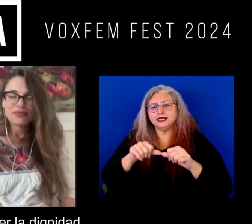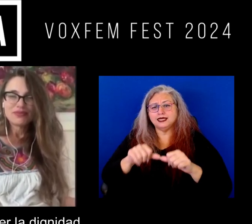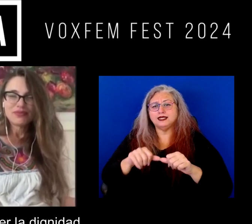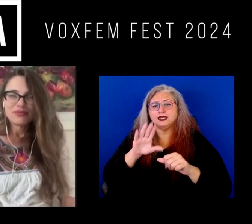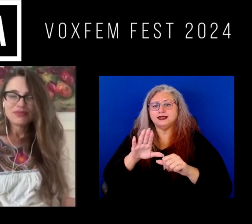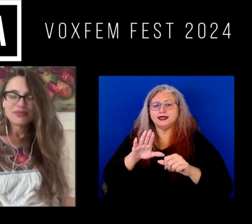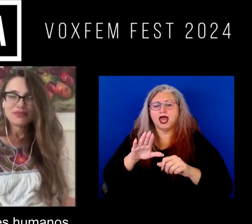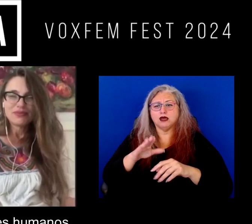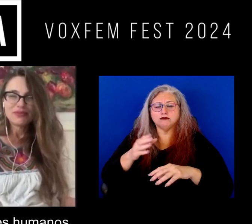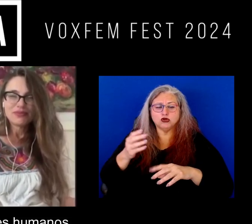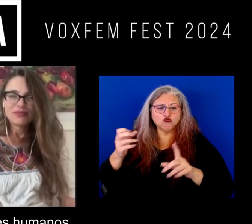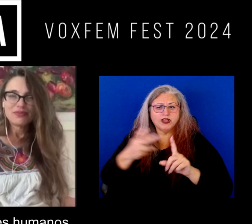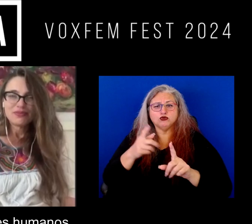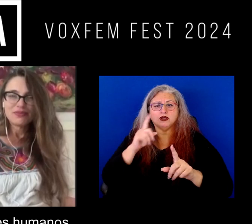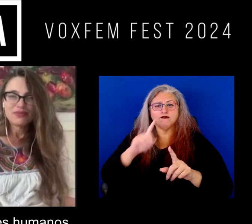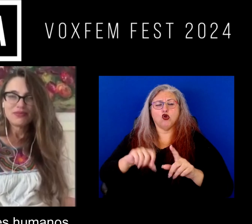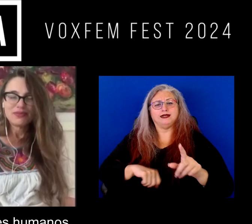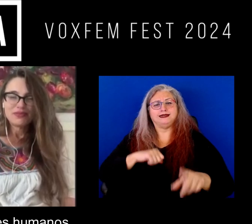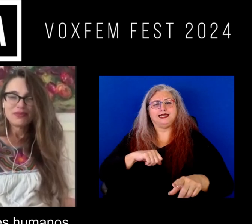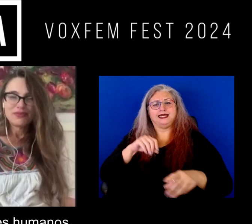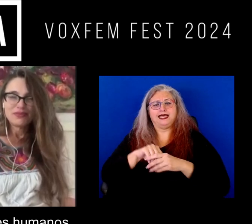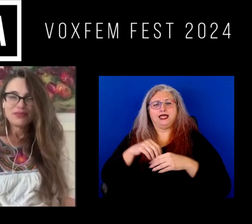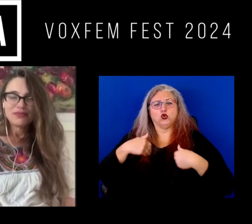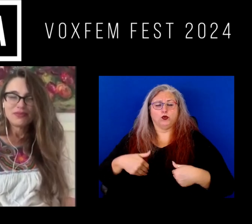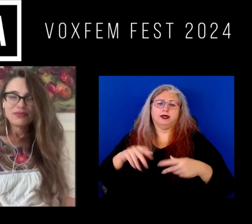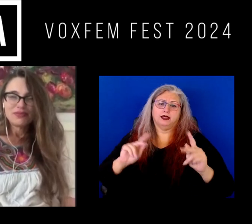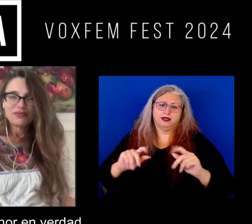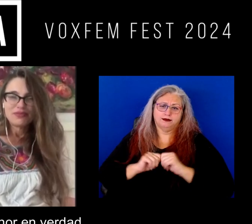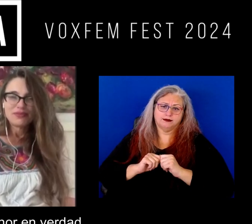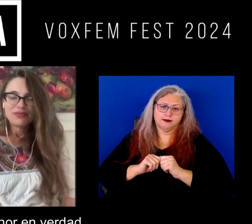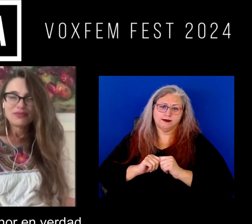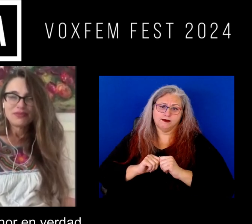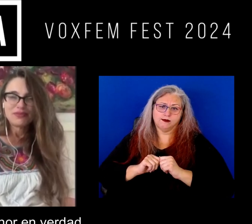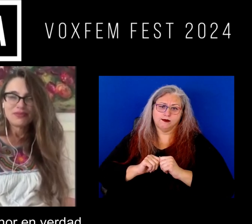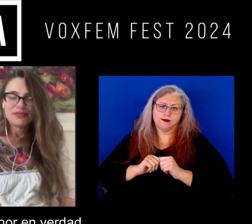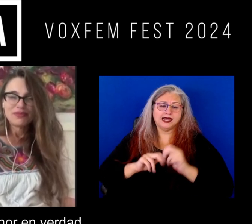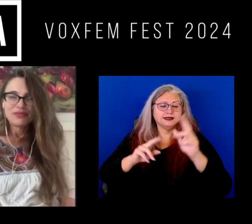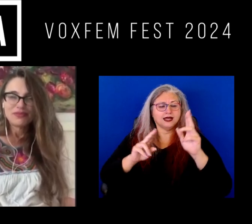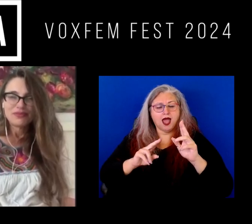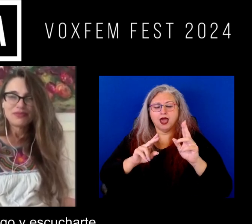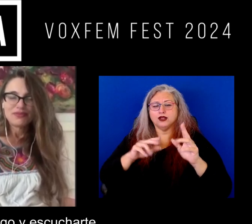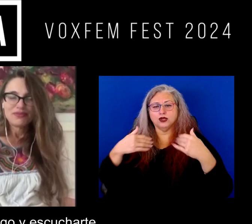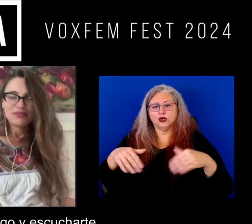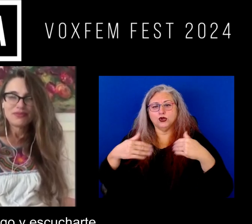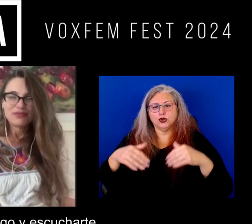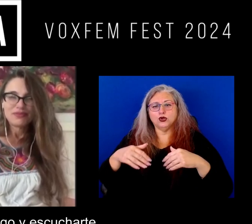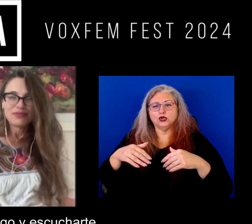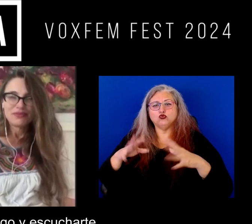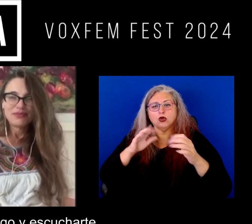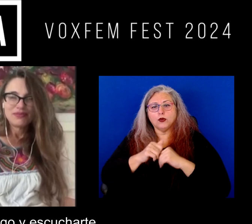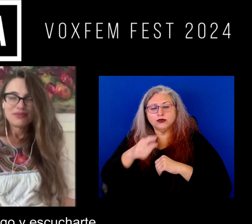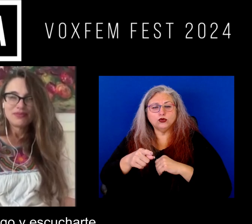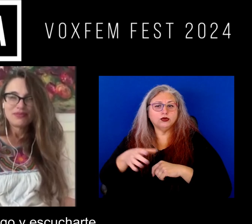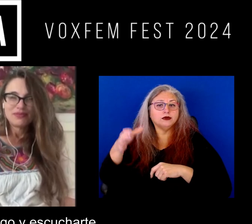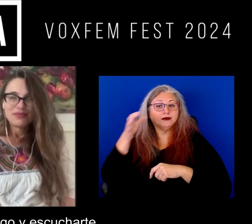es devolver la dignidad a seres humanos es un honor en verdad hablar